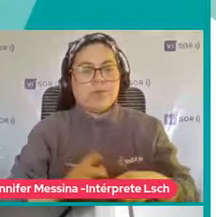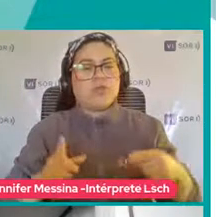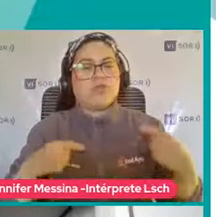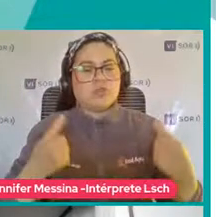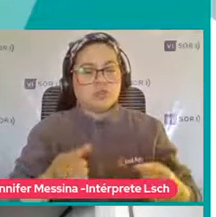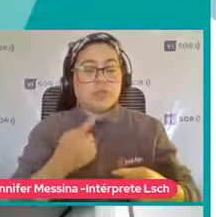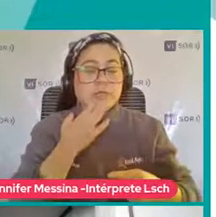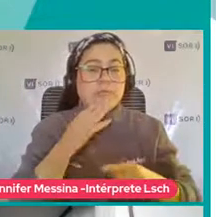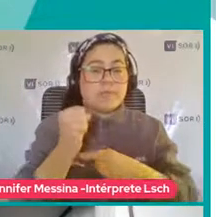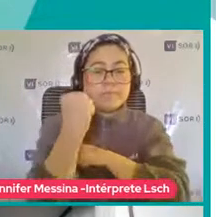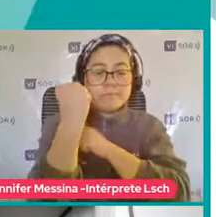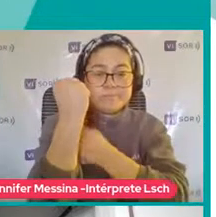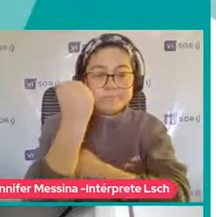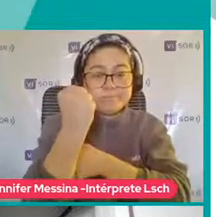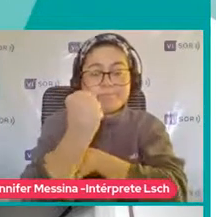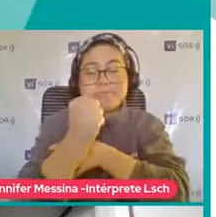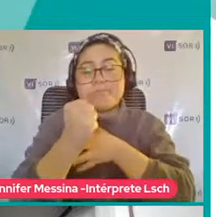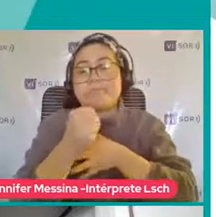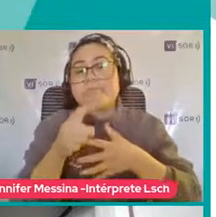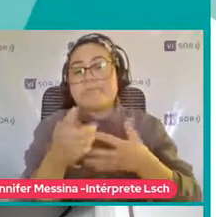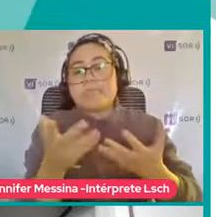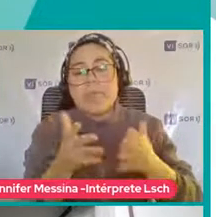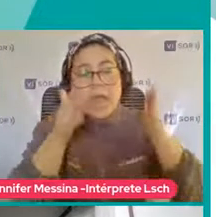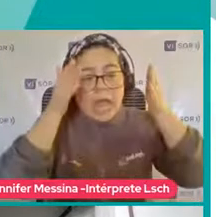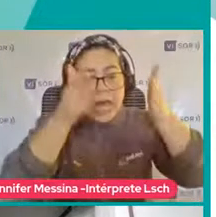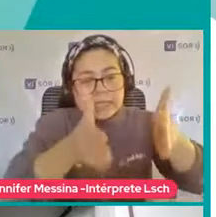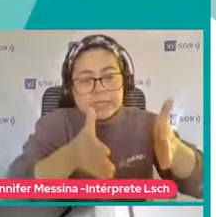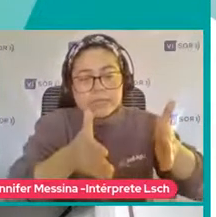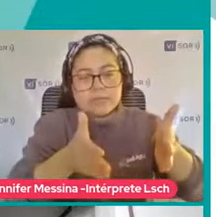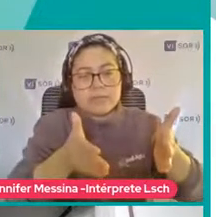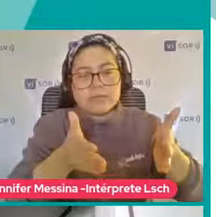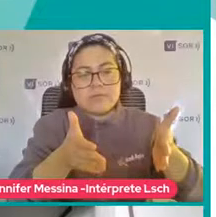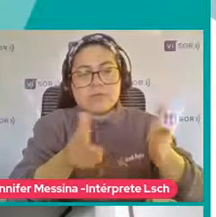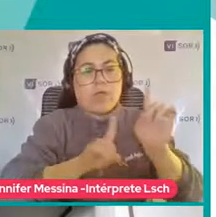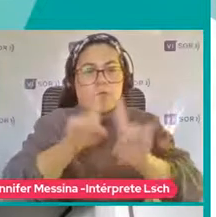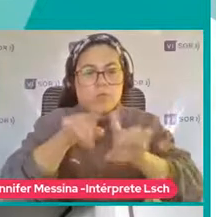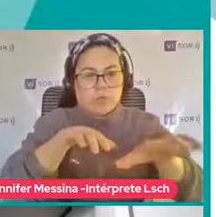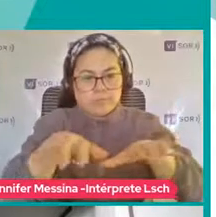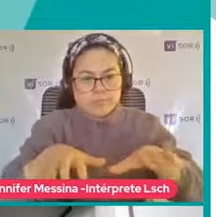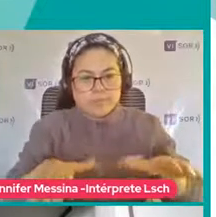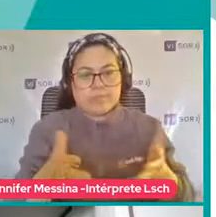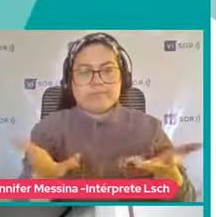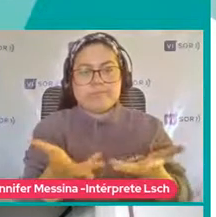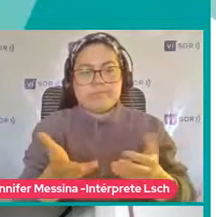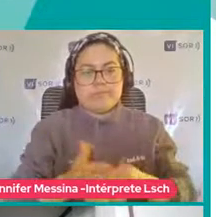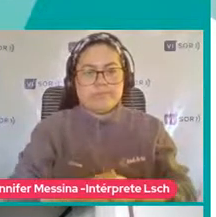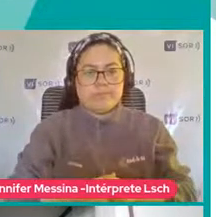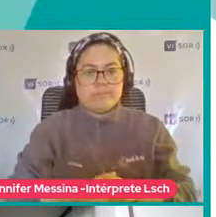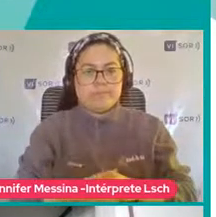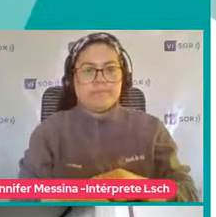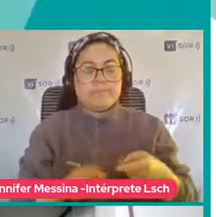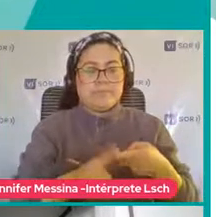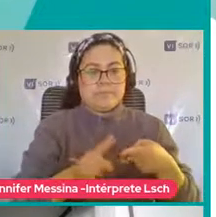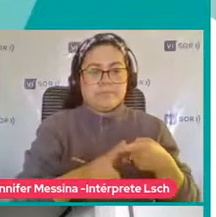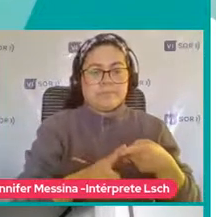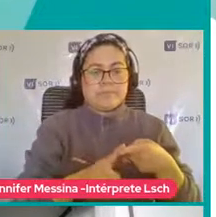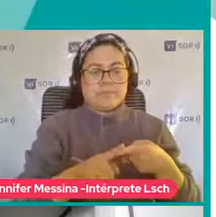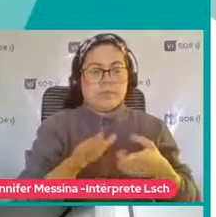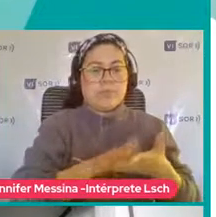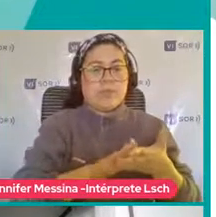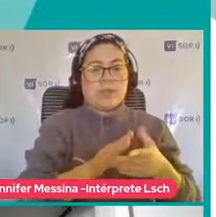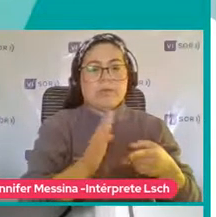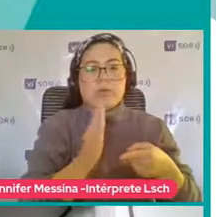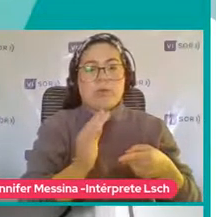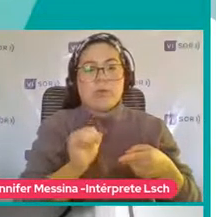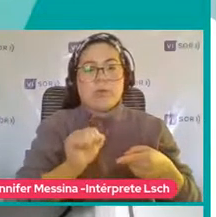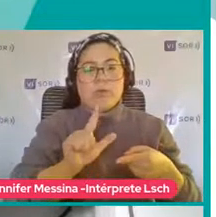Principalmente? Y estar atentos Cuando se nos indican Algunas alteraciones Ausencia De balbuceos Eso